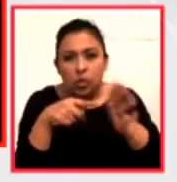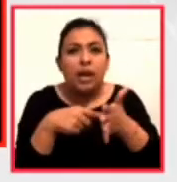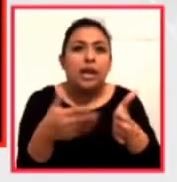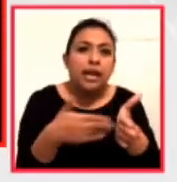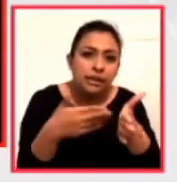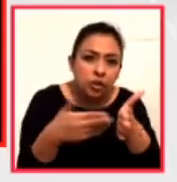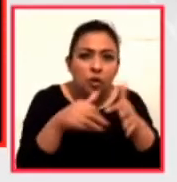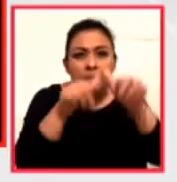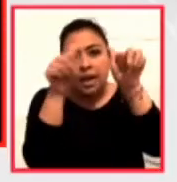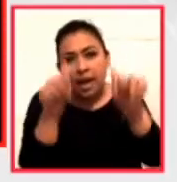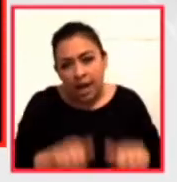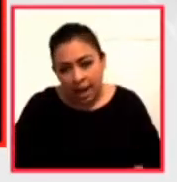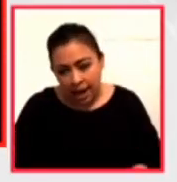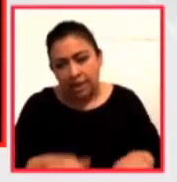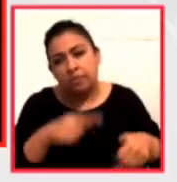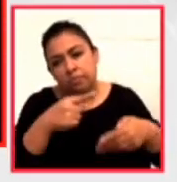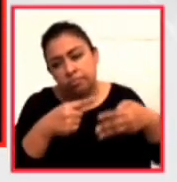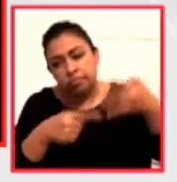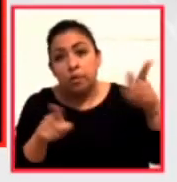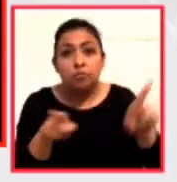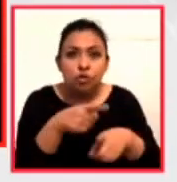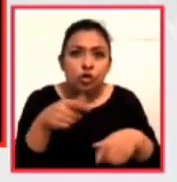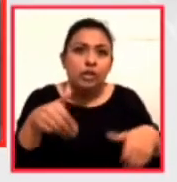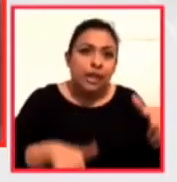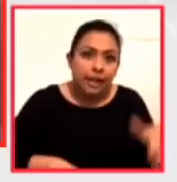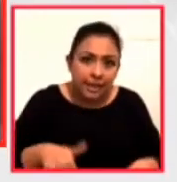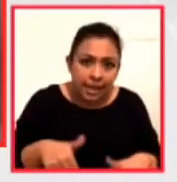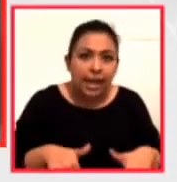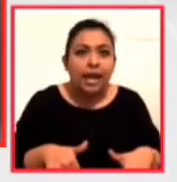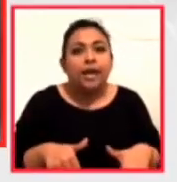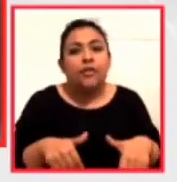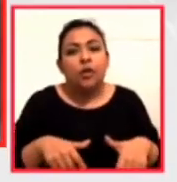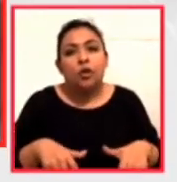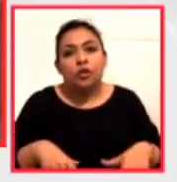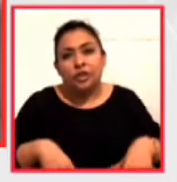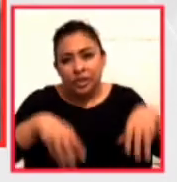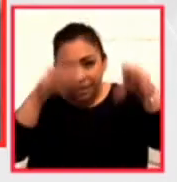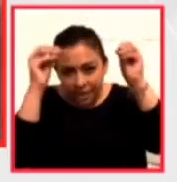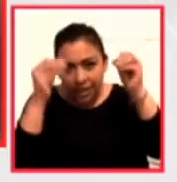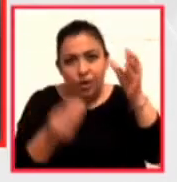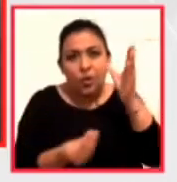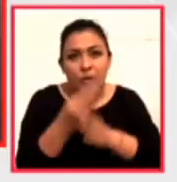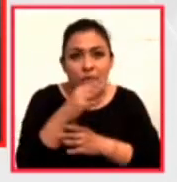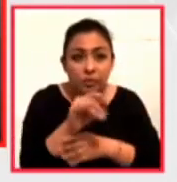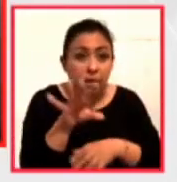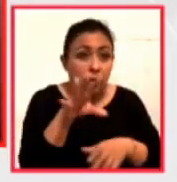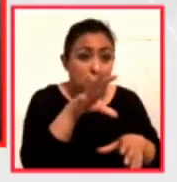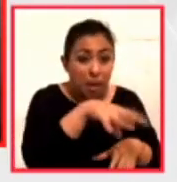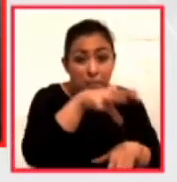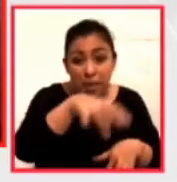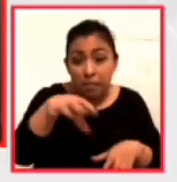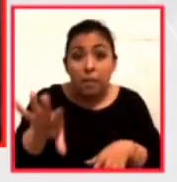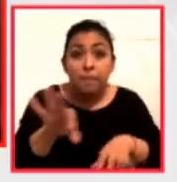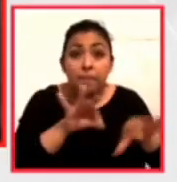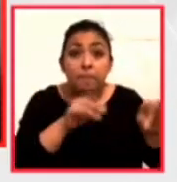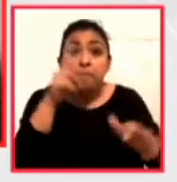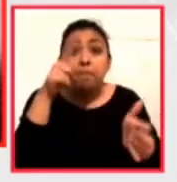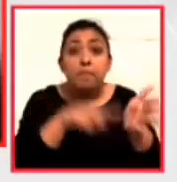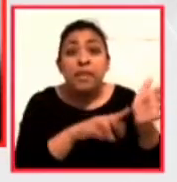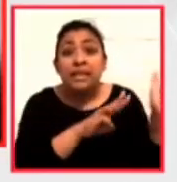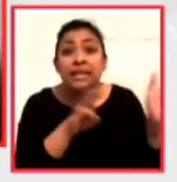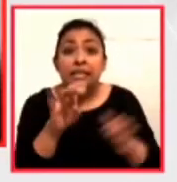tradiciones populares música teatro artes circenses y nuevos medios fueron seleccionados 1.351